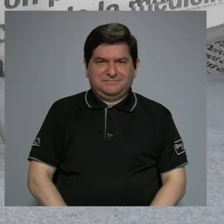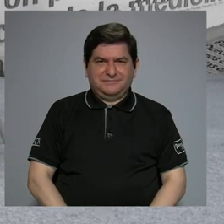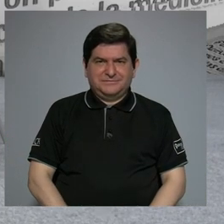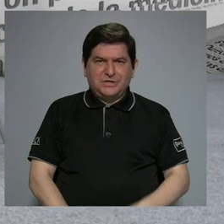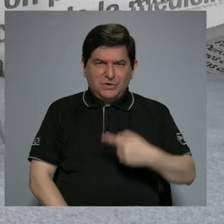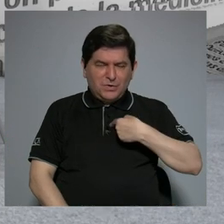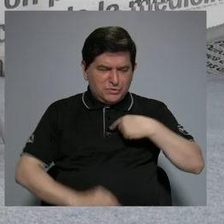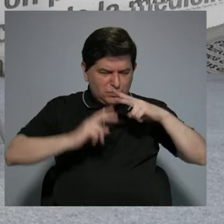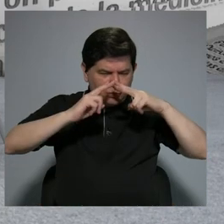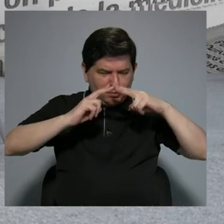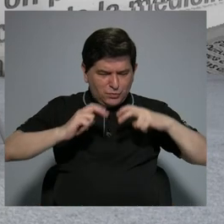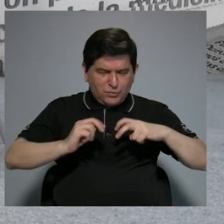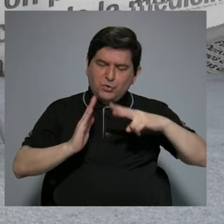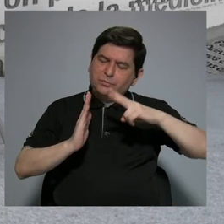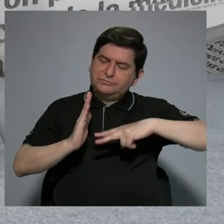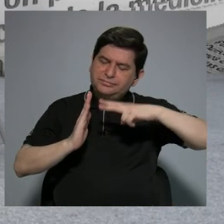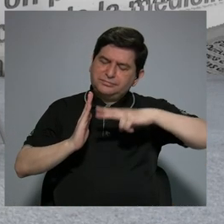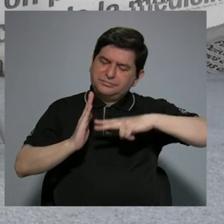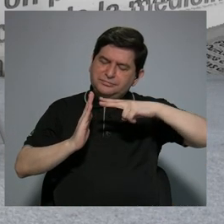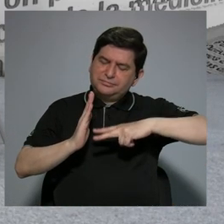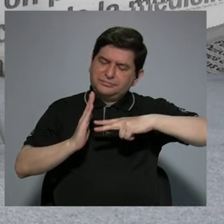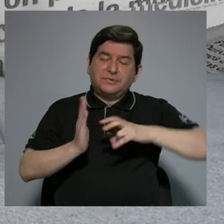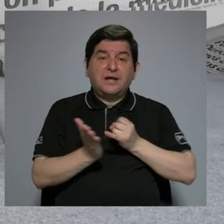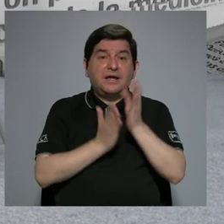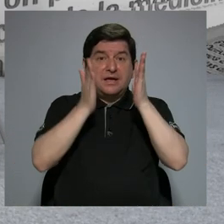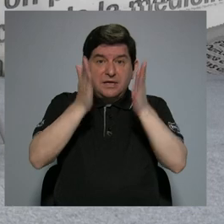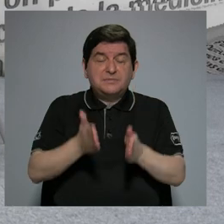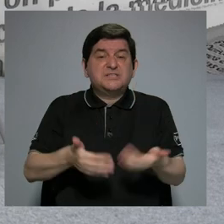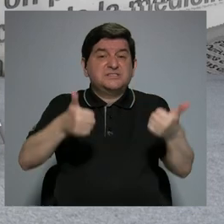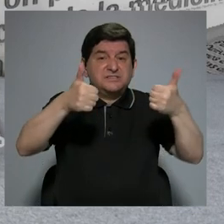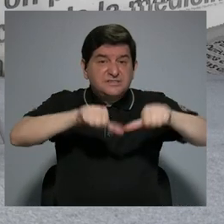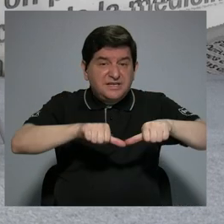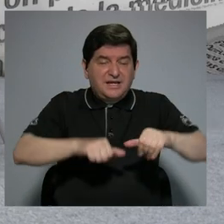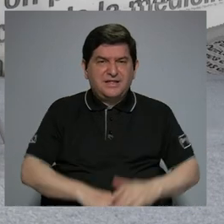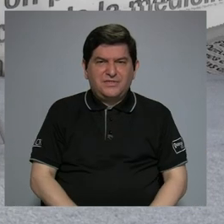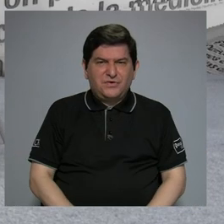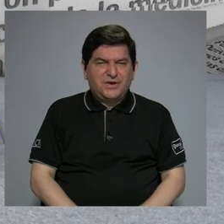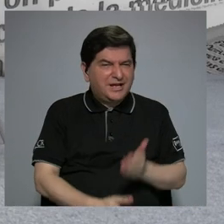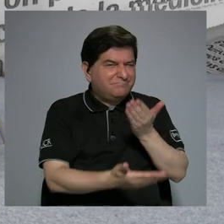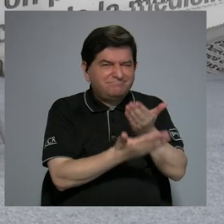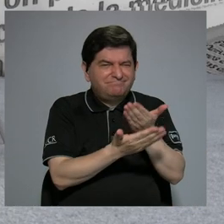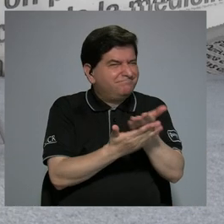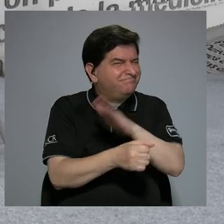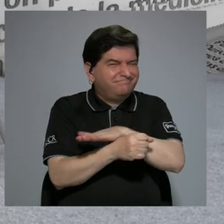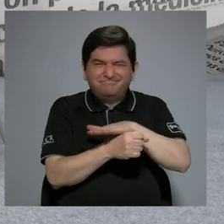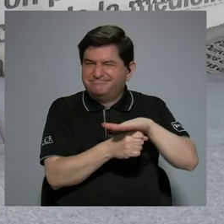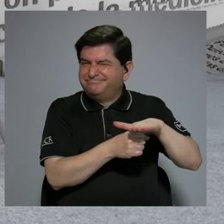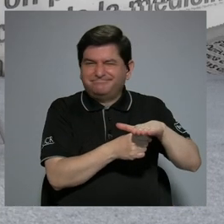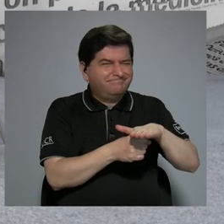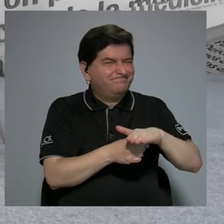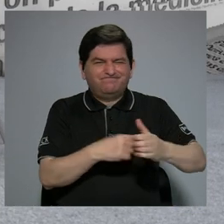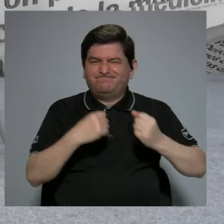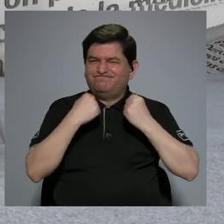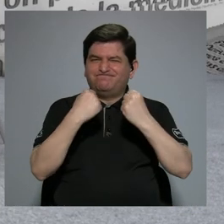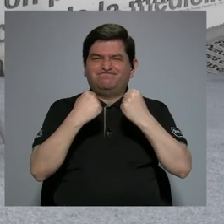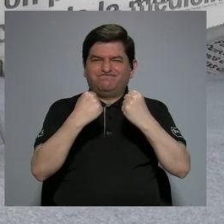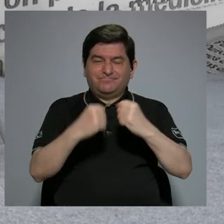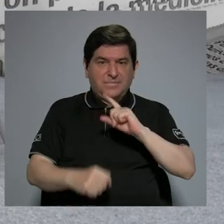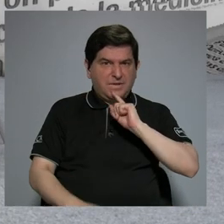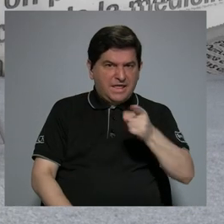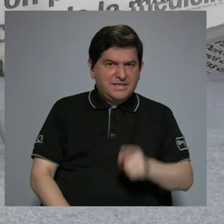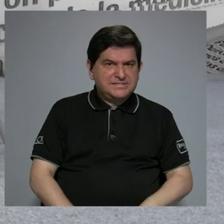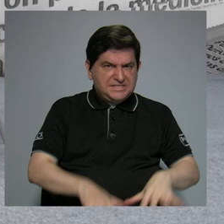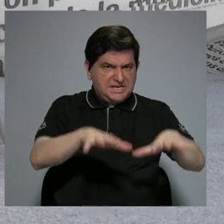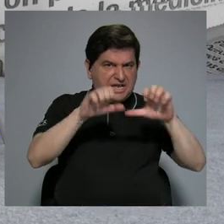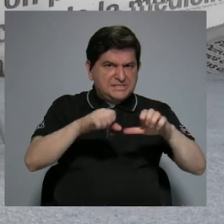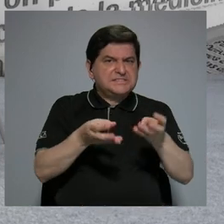uno revisa la literatura, los investigadores coinciden en que la evidencia no es lo suficientemente contundente para decir que